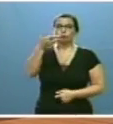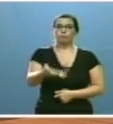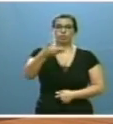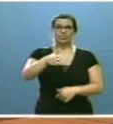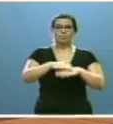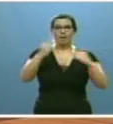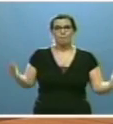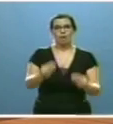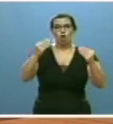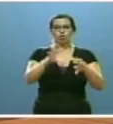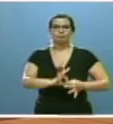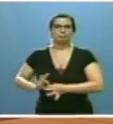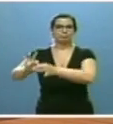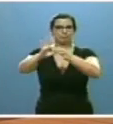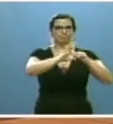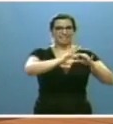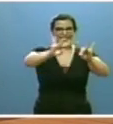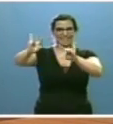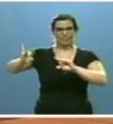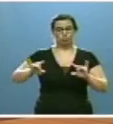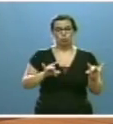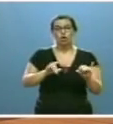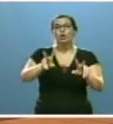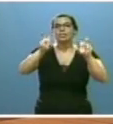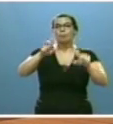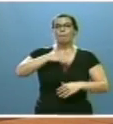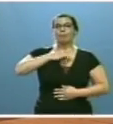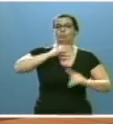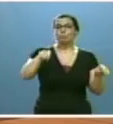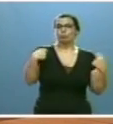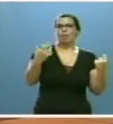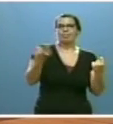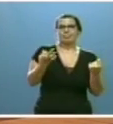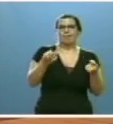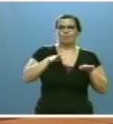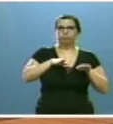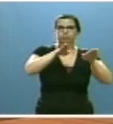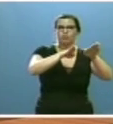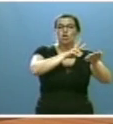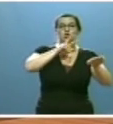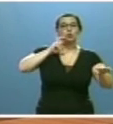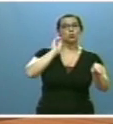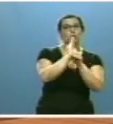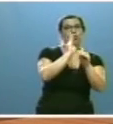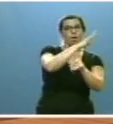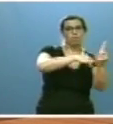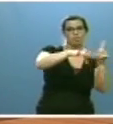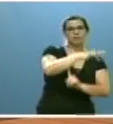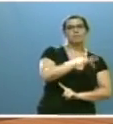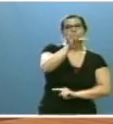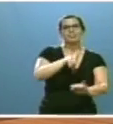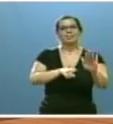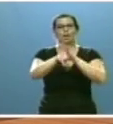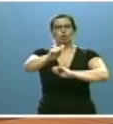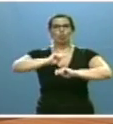territorial. En el campo del patrimonio natural debemos hacer compatibles la sostenibilidad ambiental y el desarrollo que genera